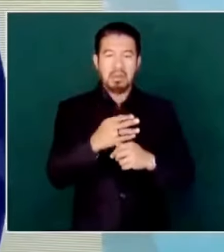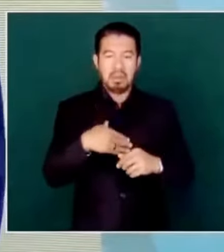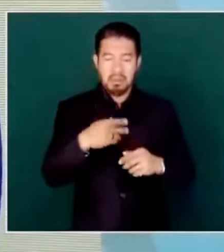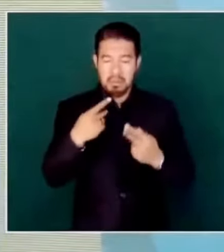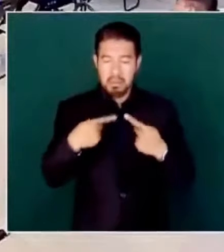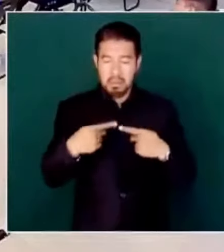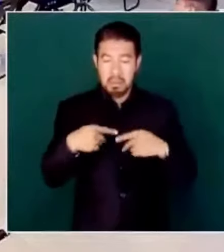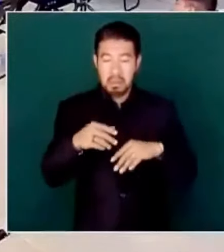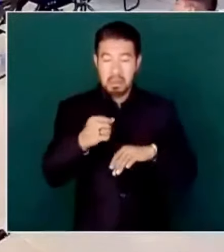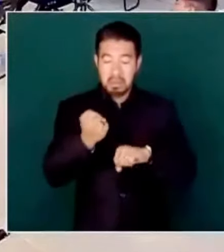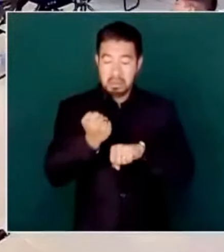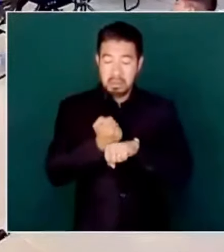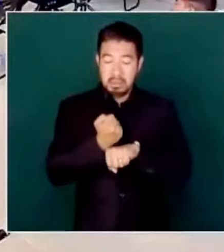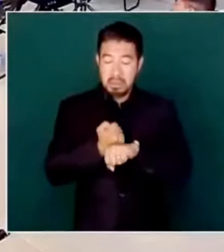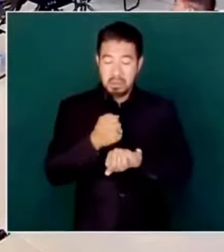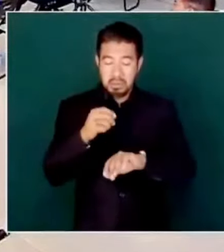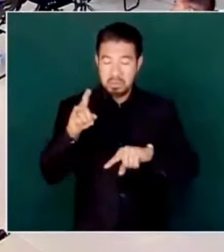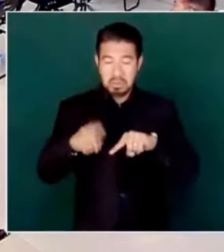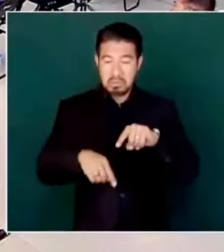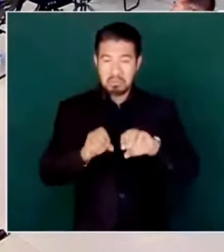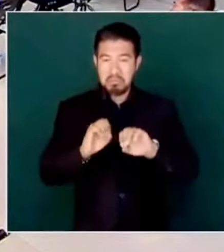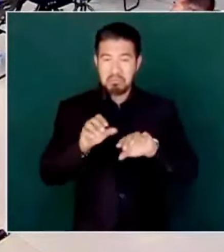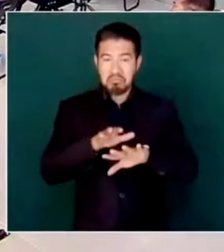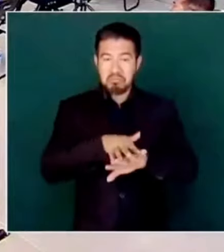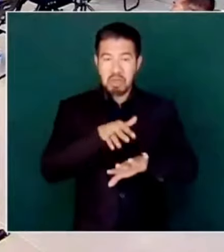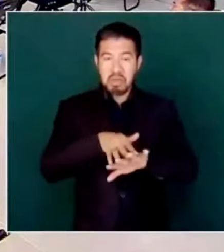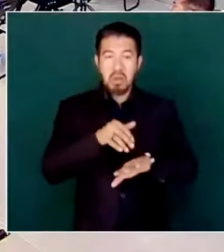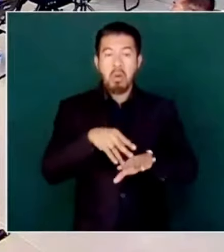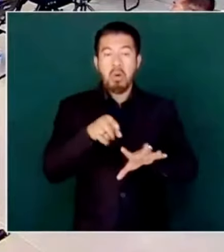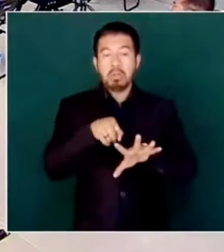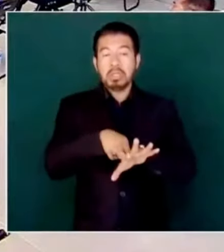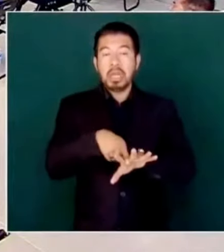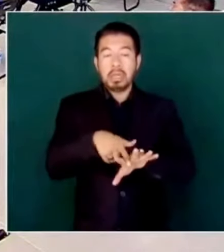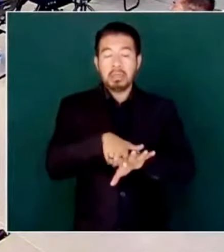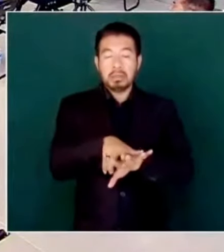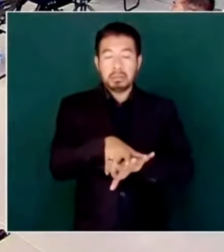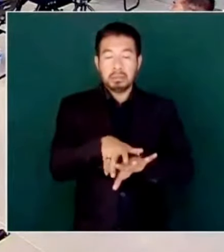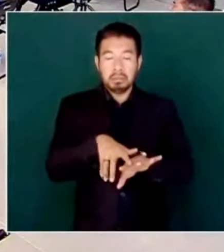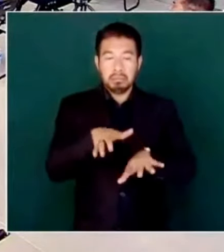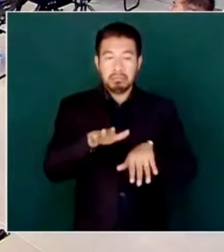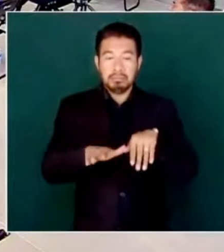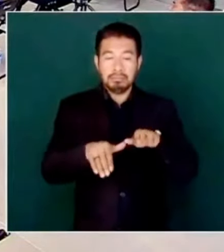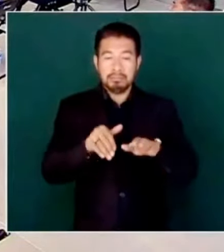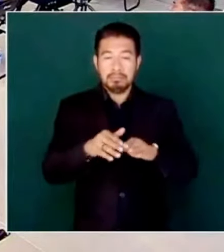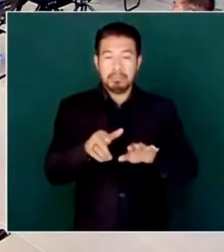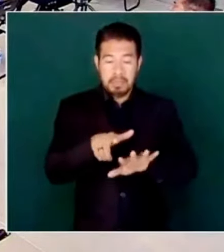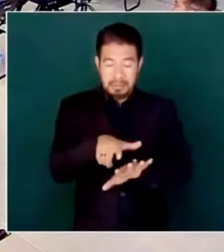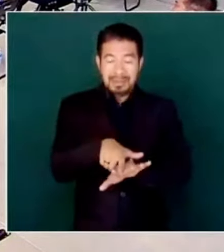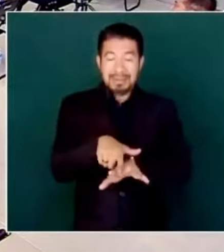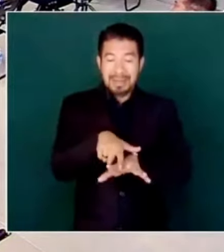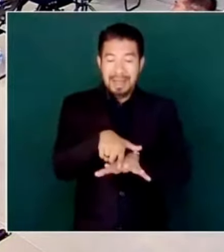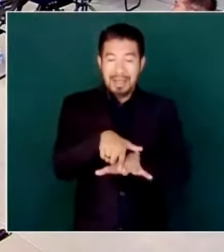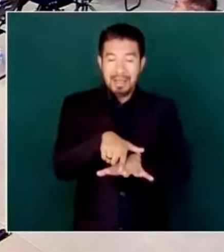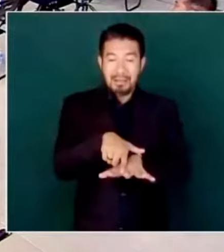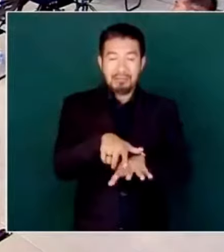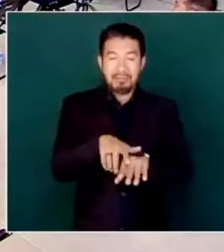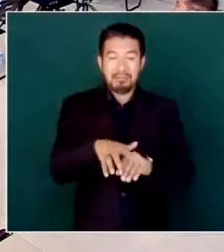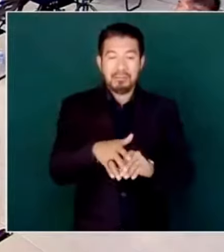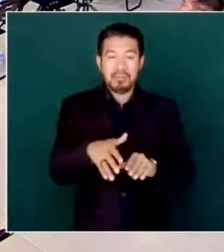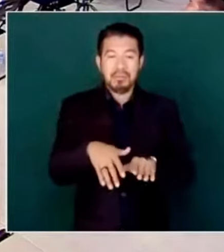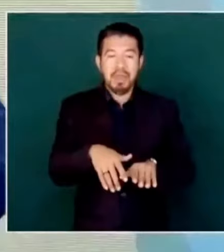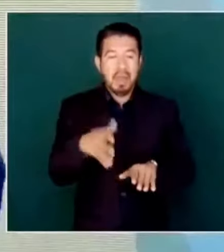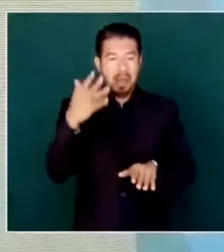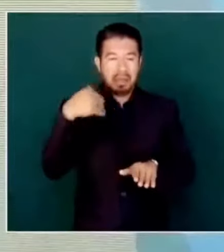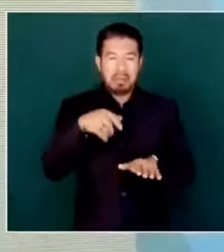y en chanclas, la pata de gallo se usa